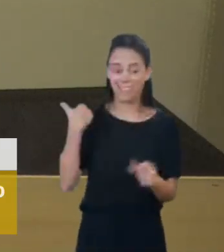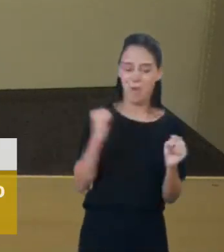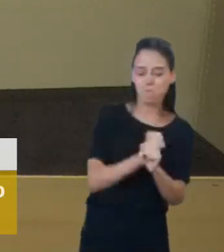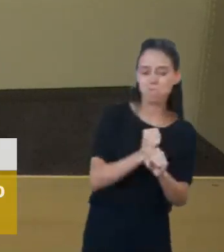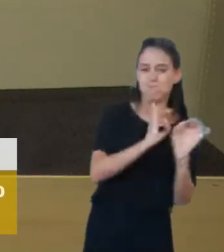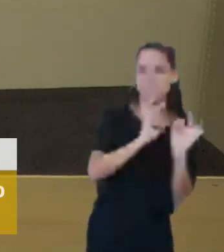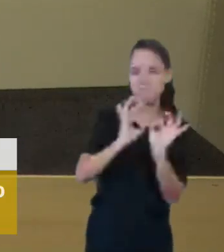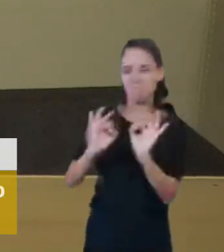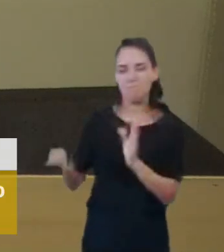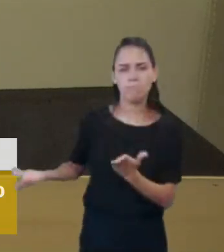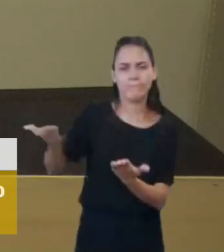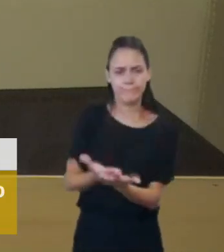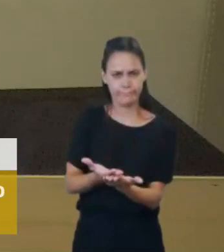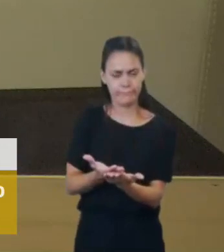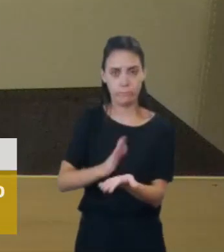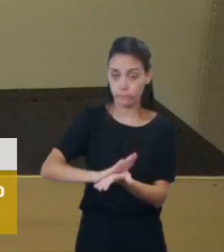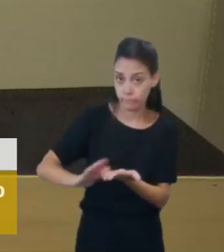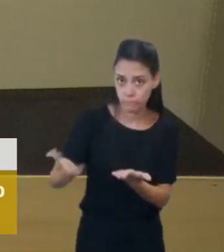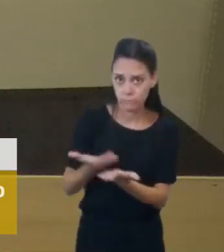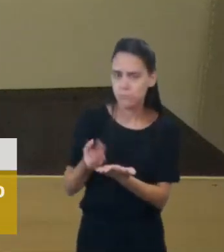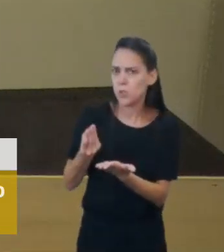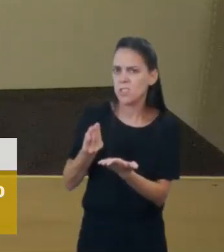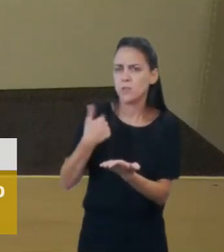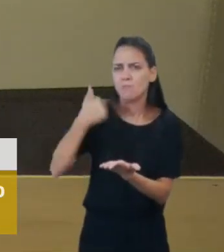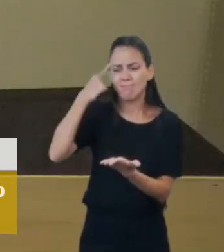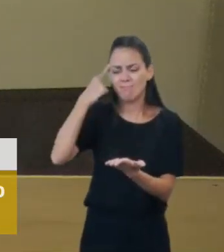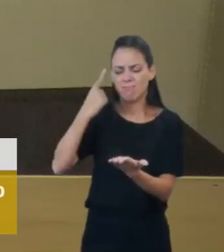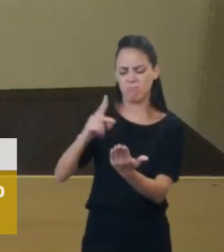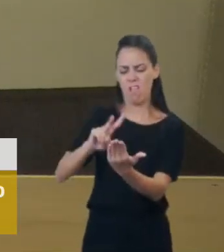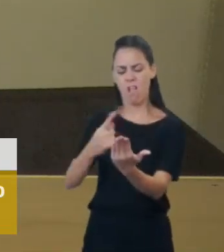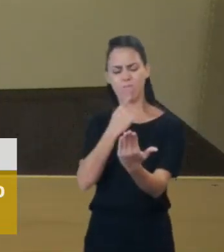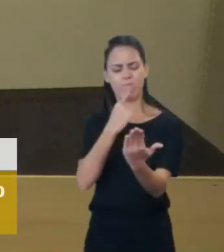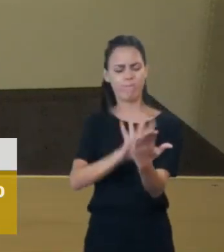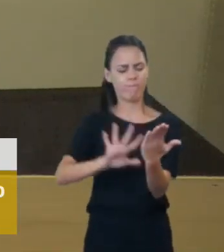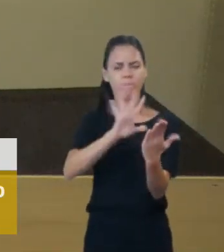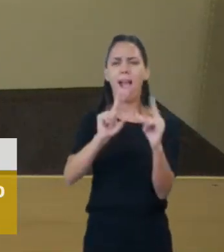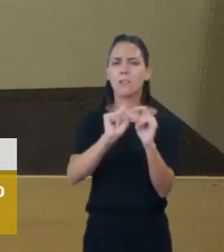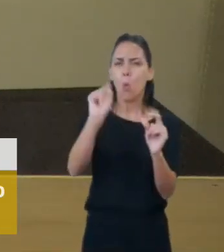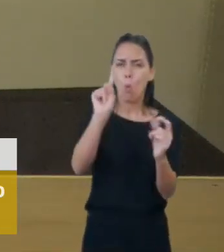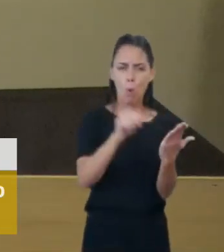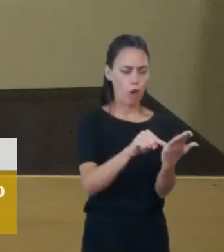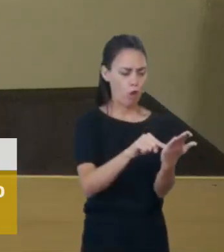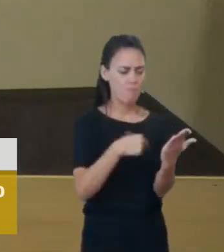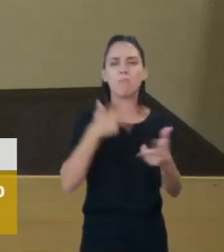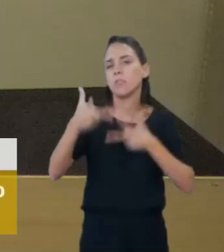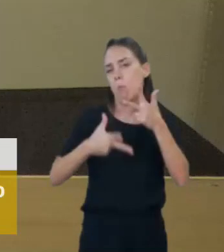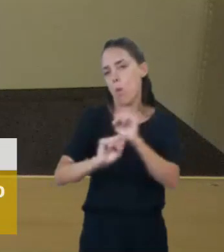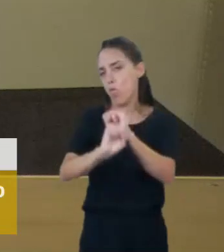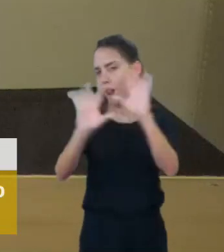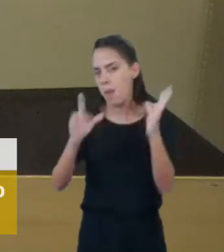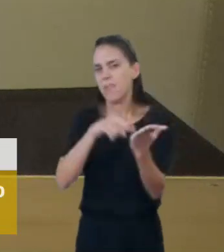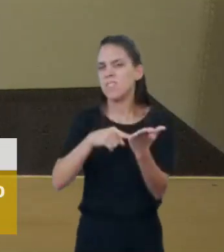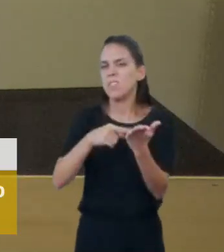Fundamentalmente porque, primero, en la ambigüedad de la redacción, ese artículo 1, estamos hablando claramente de los aportes de los